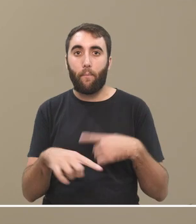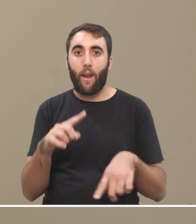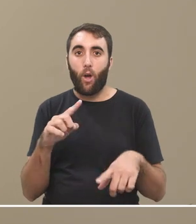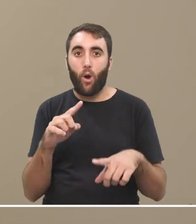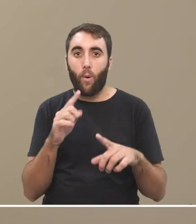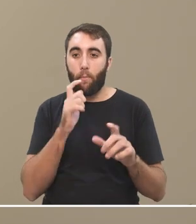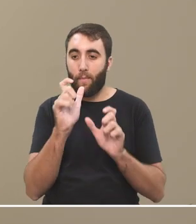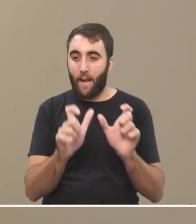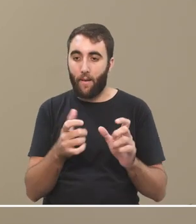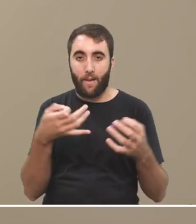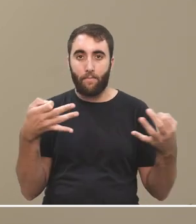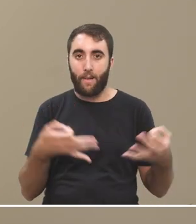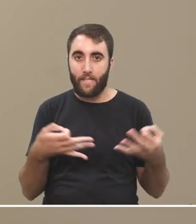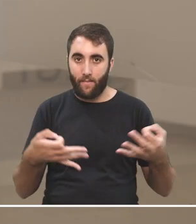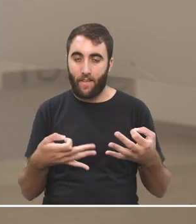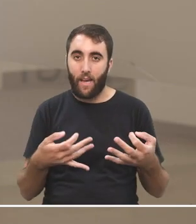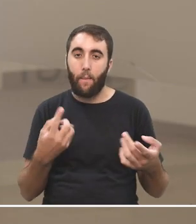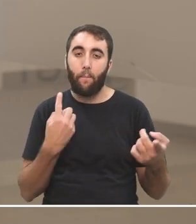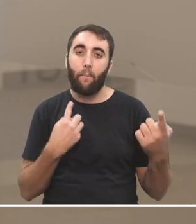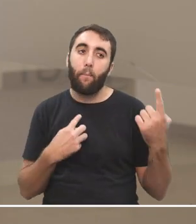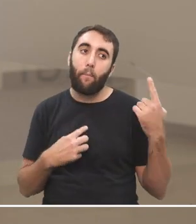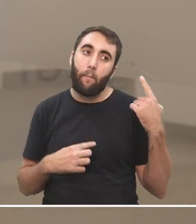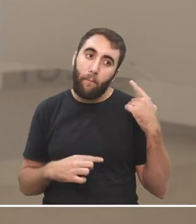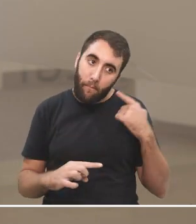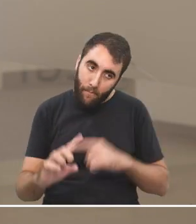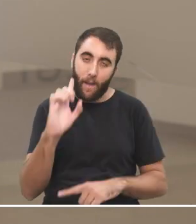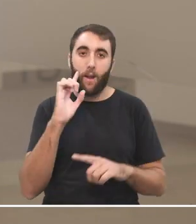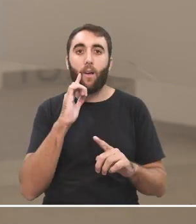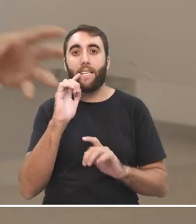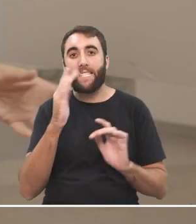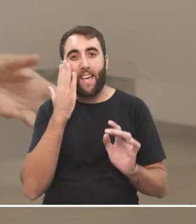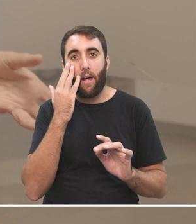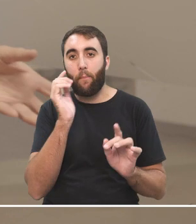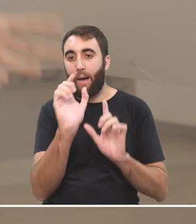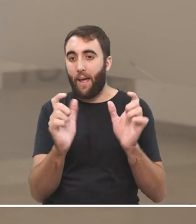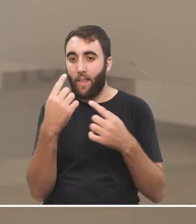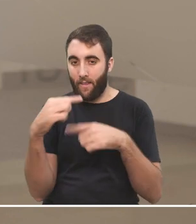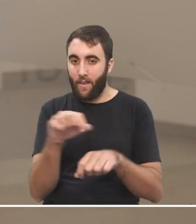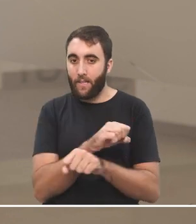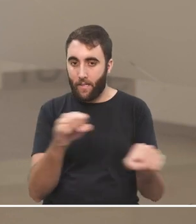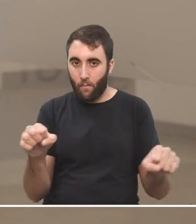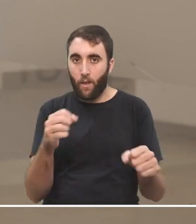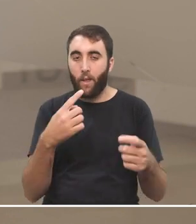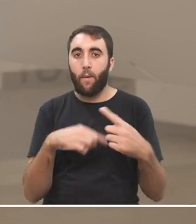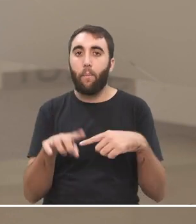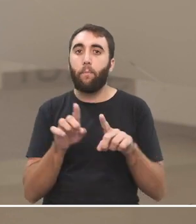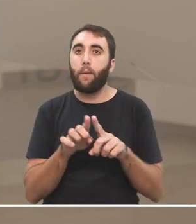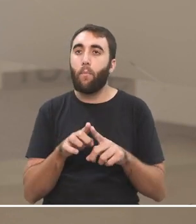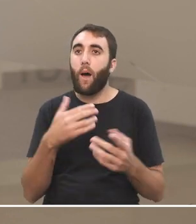sea la palabra más precisa para hablar de eso. Pero en todo caso, saber que hay esta genealogía, ¿no? O sea, que estamos hablando de